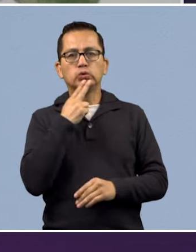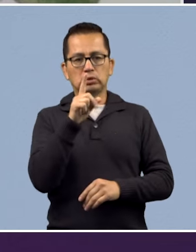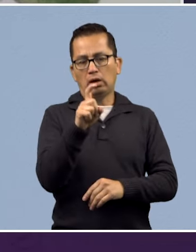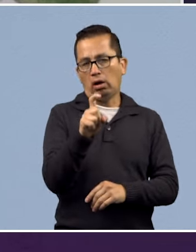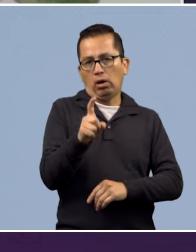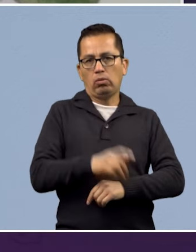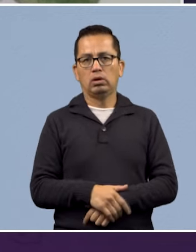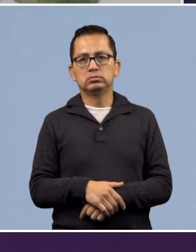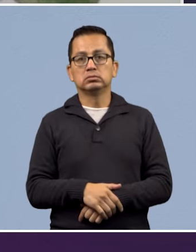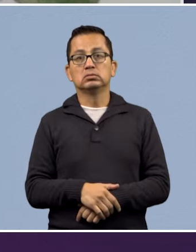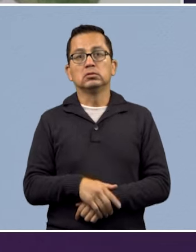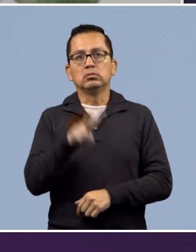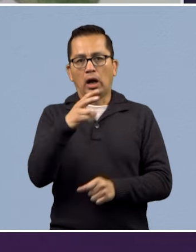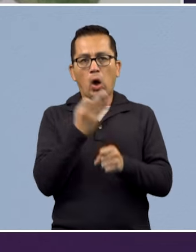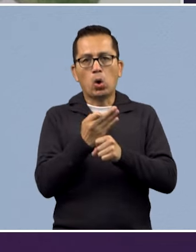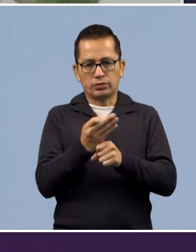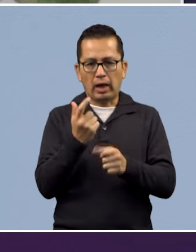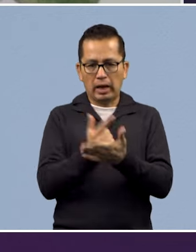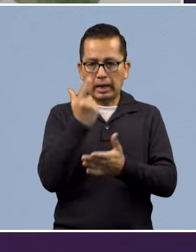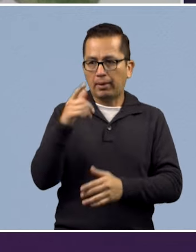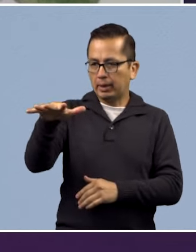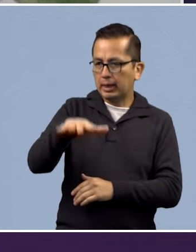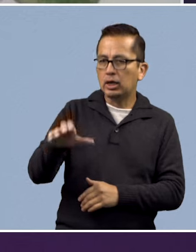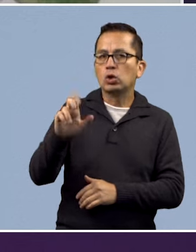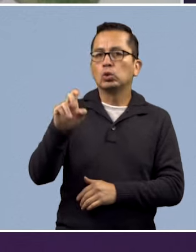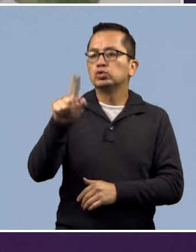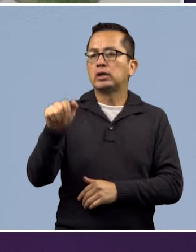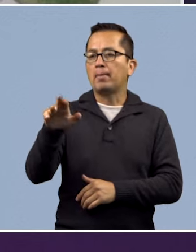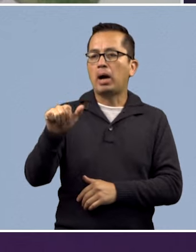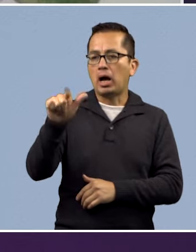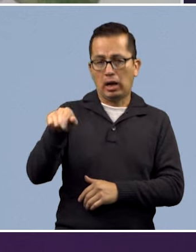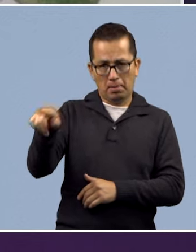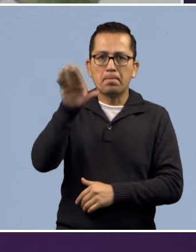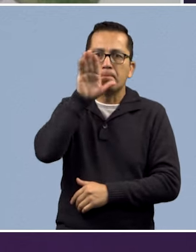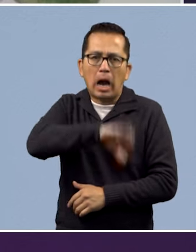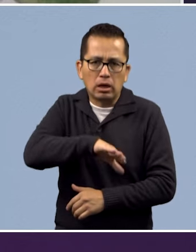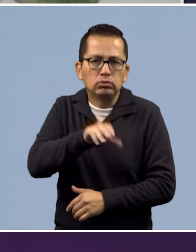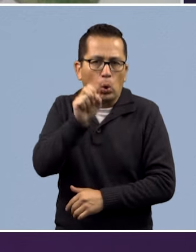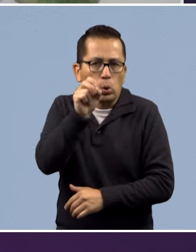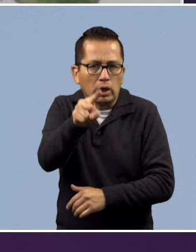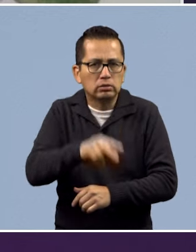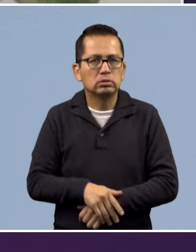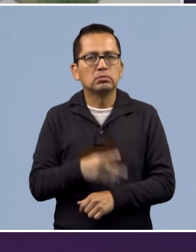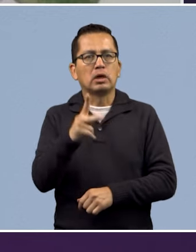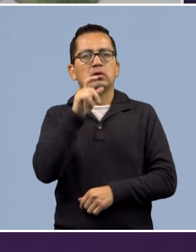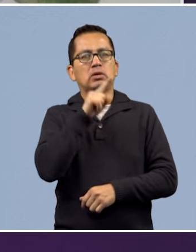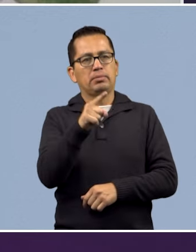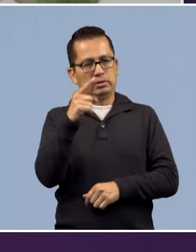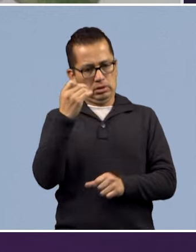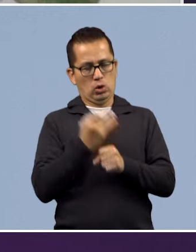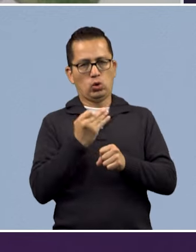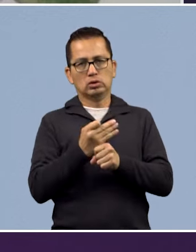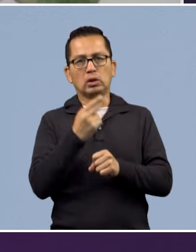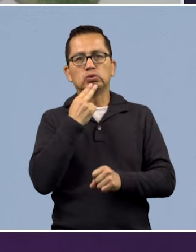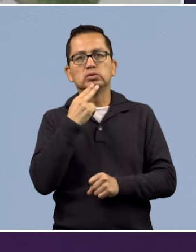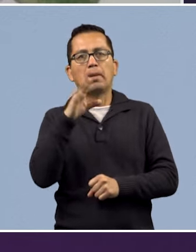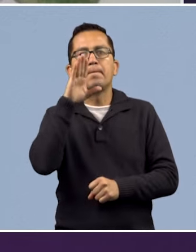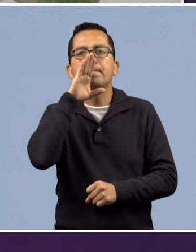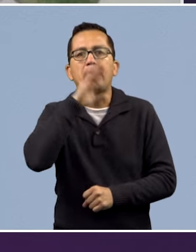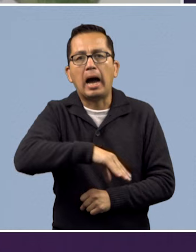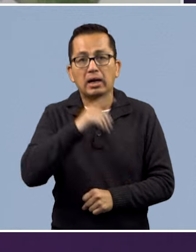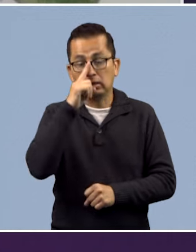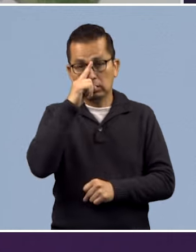Por ejemplo, ahorita es, pues te está la crisis del Kutzamala, pero hay otros hábitos de consumo, por ejemplo, esto que le dicen en el fast fashion, ¿no?